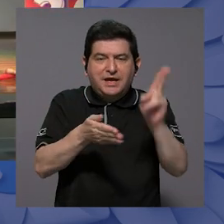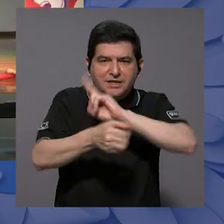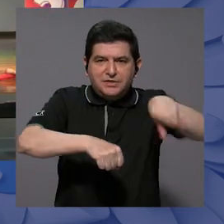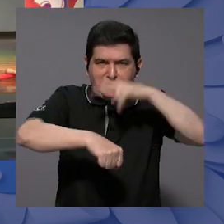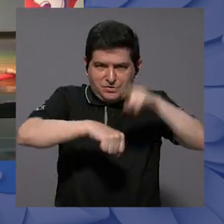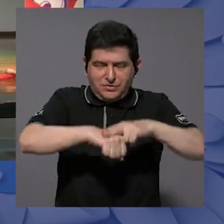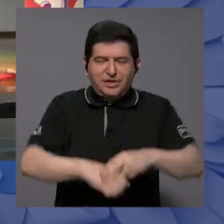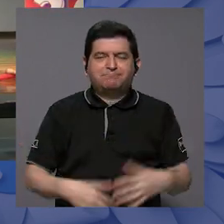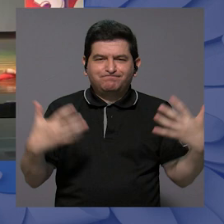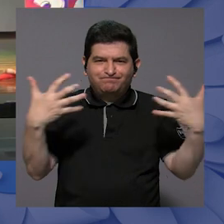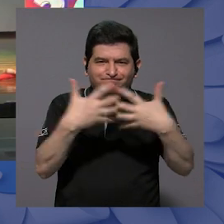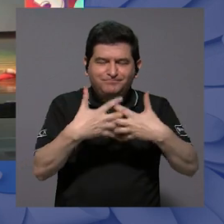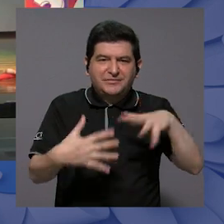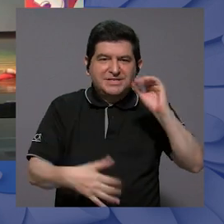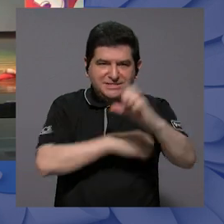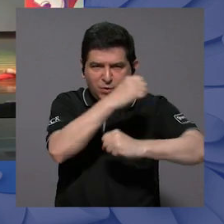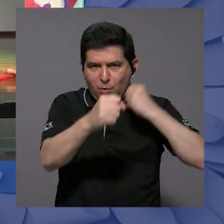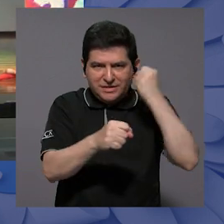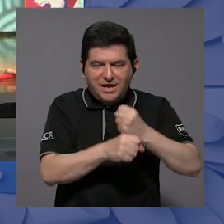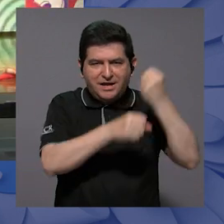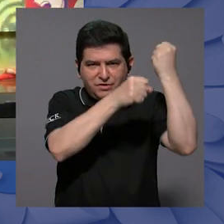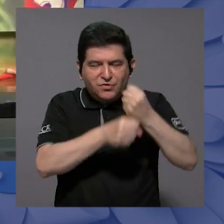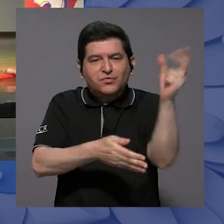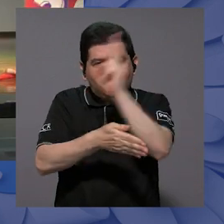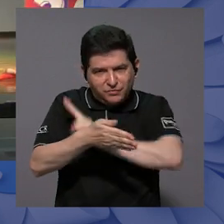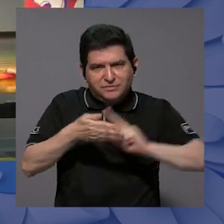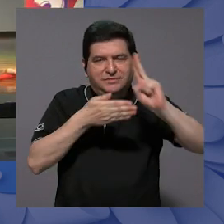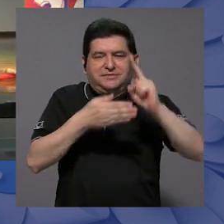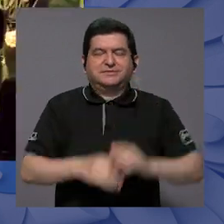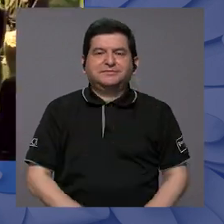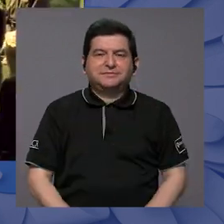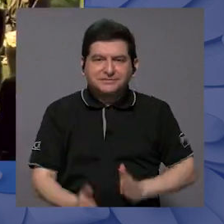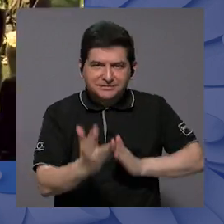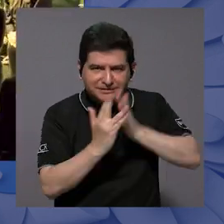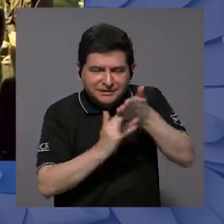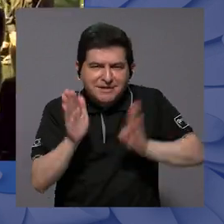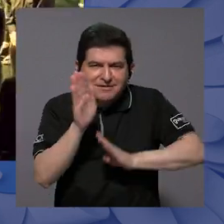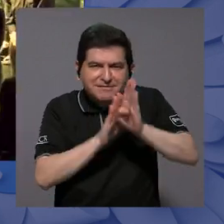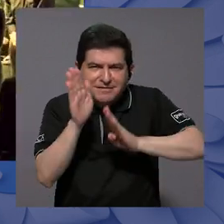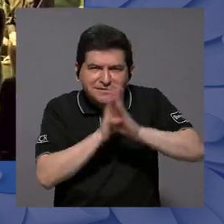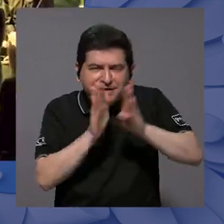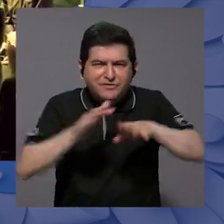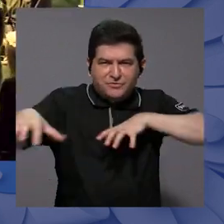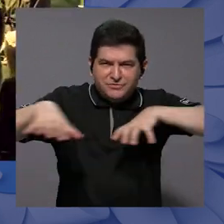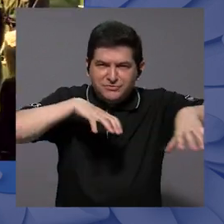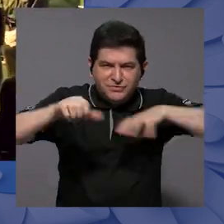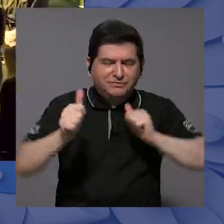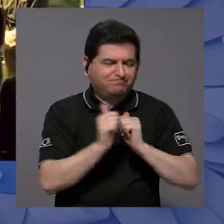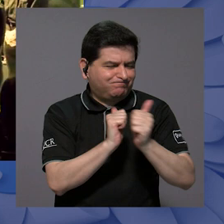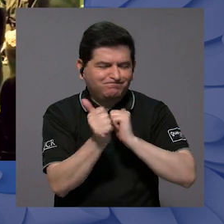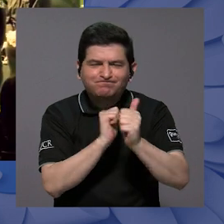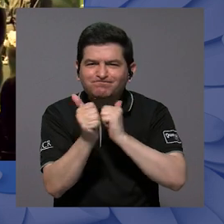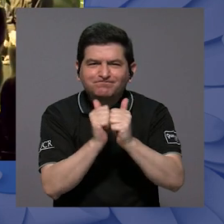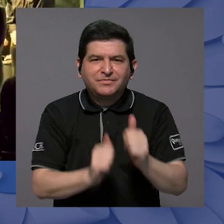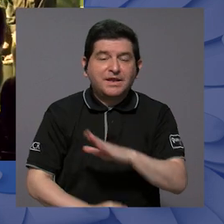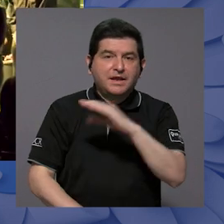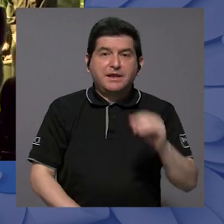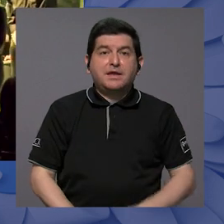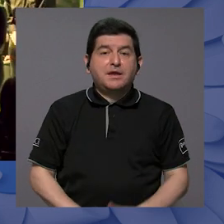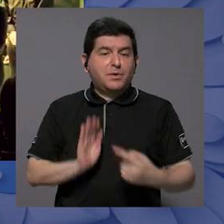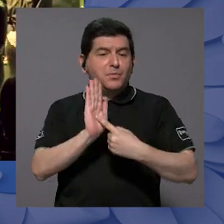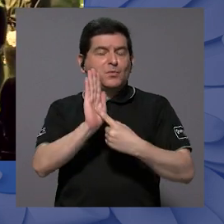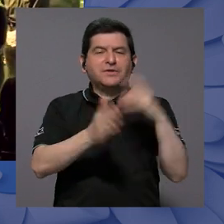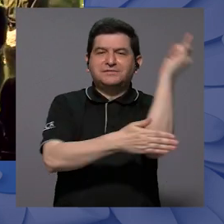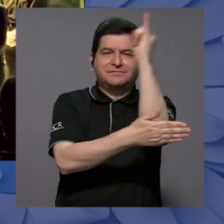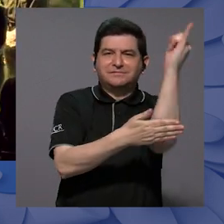Nacional porque coincide con el 50 aniversario de su fundación. A través del desarrollo de las actividades deportivas y de